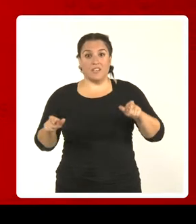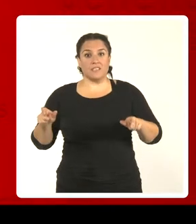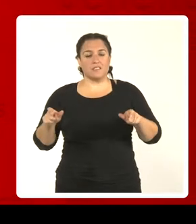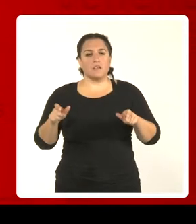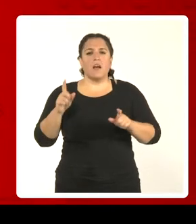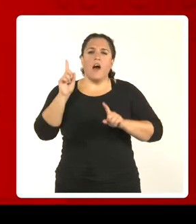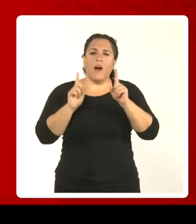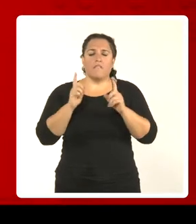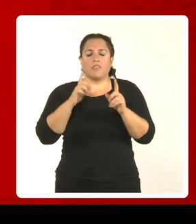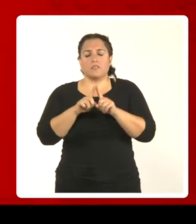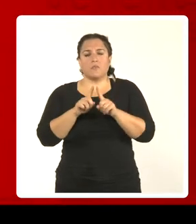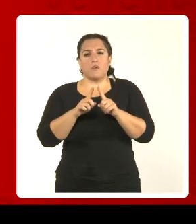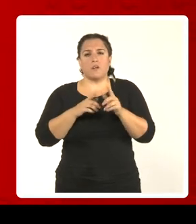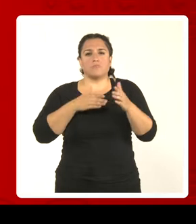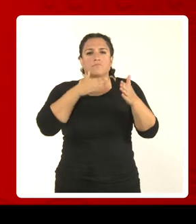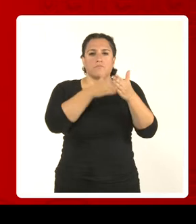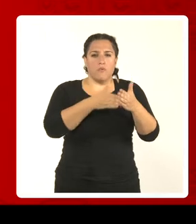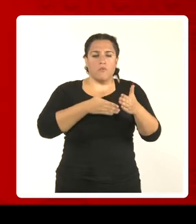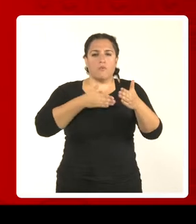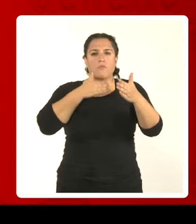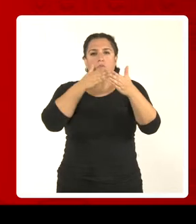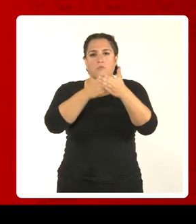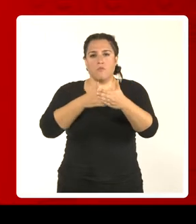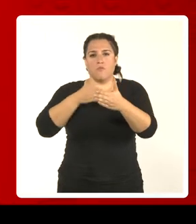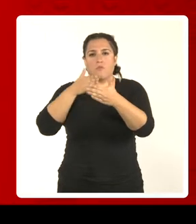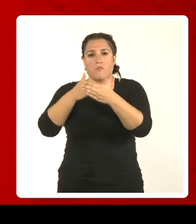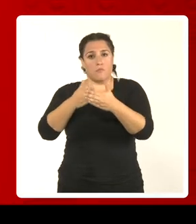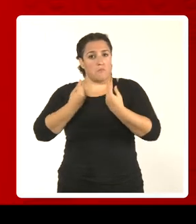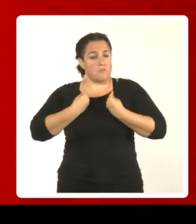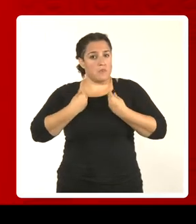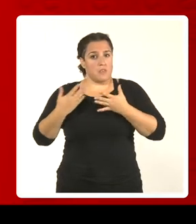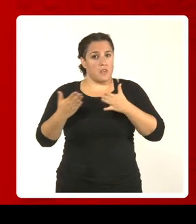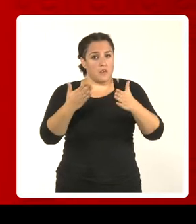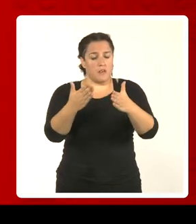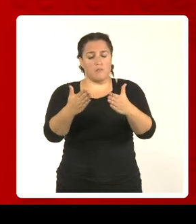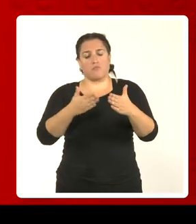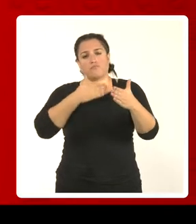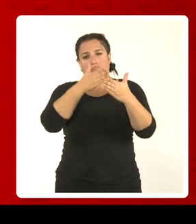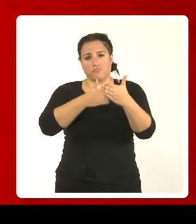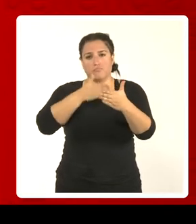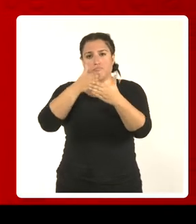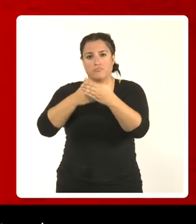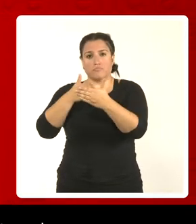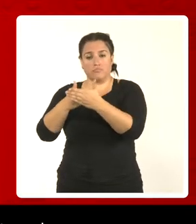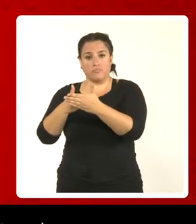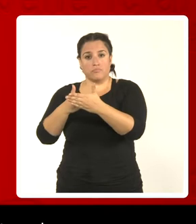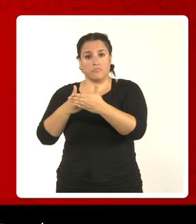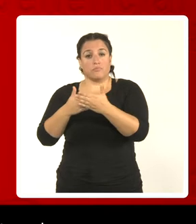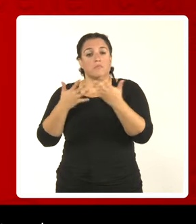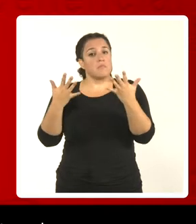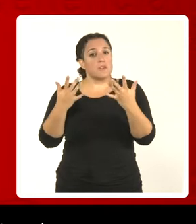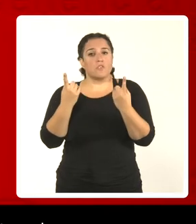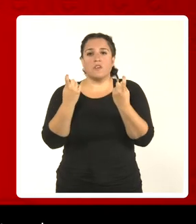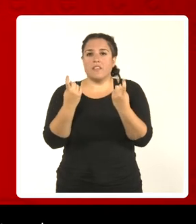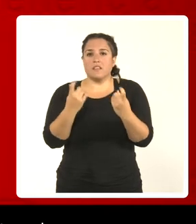ocasiones encontramos obstáculos en el camino y